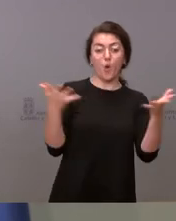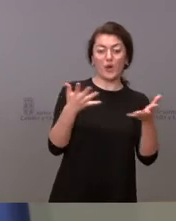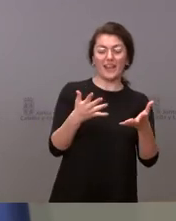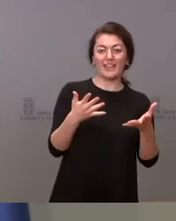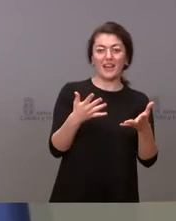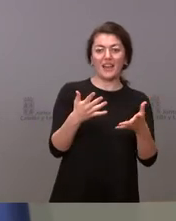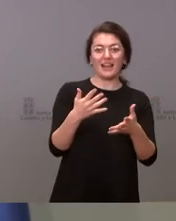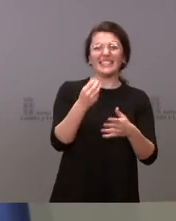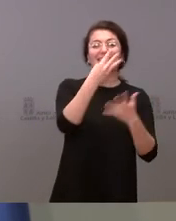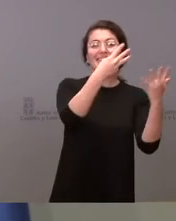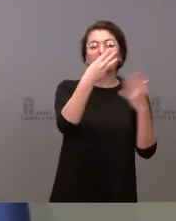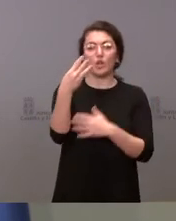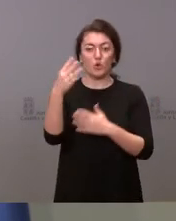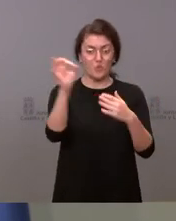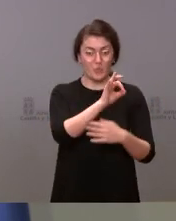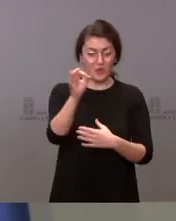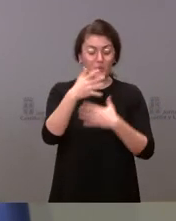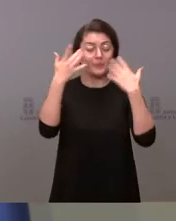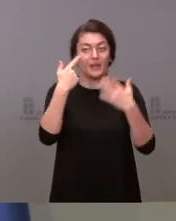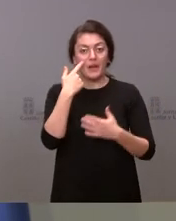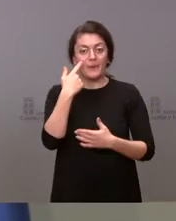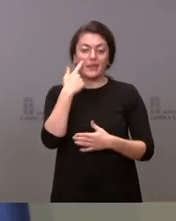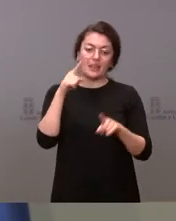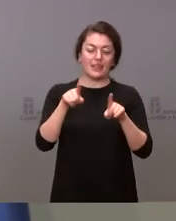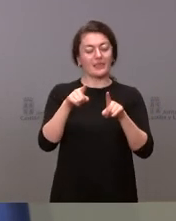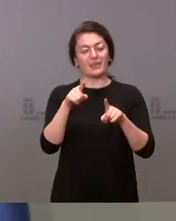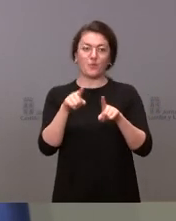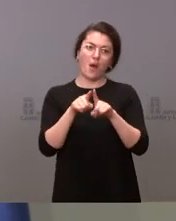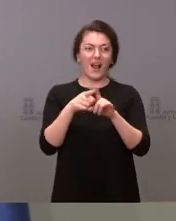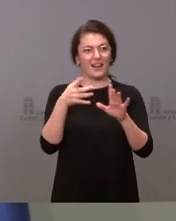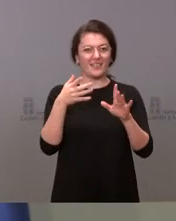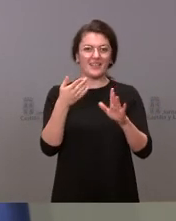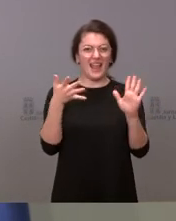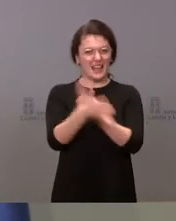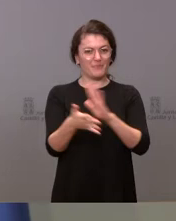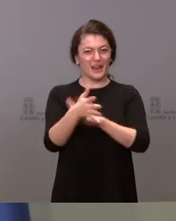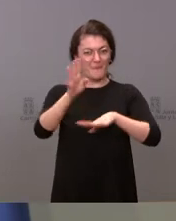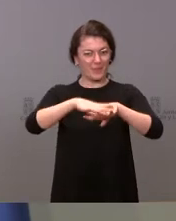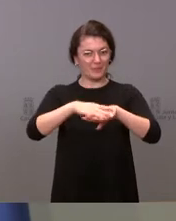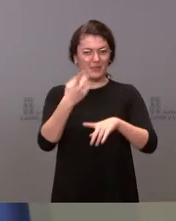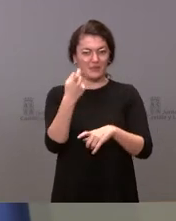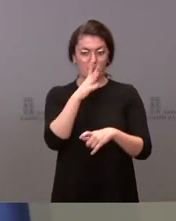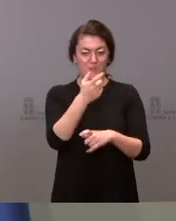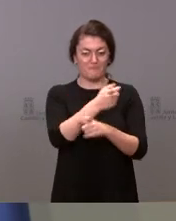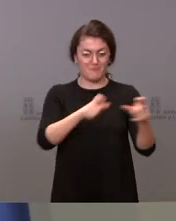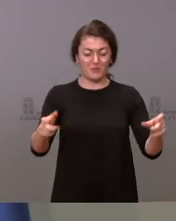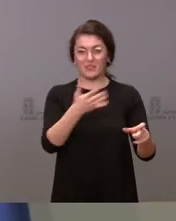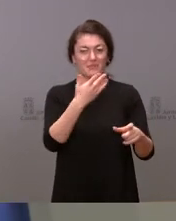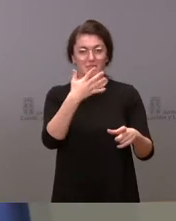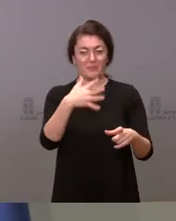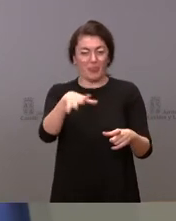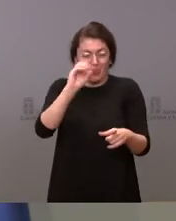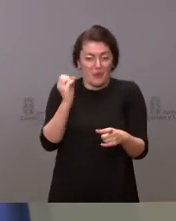Es que a veces hay que explicar las matemáticas porque la gente a veces no las entiende. Pero si en la población por encima de